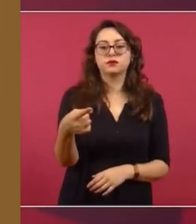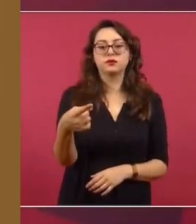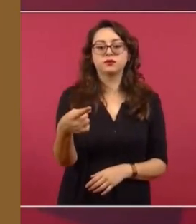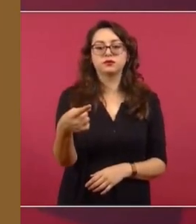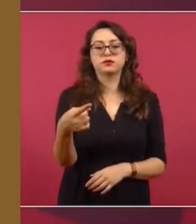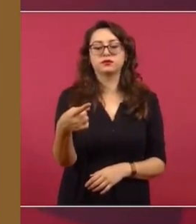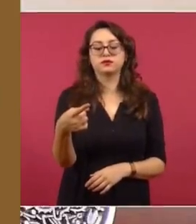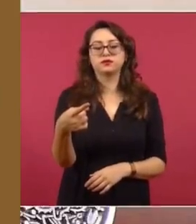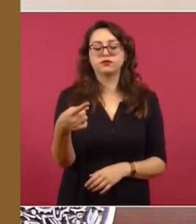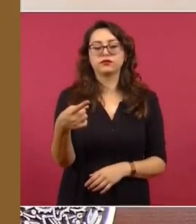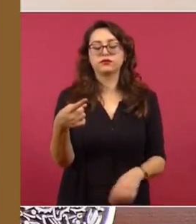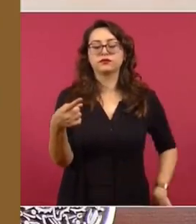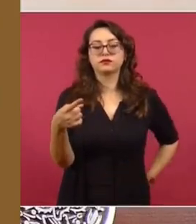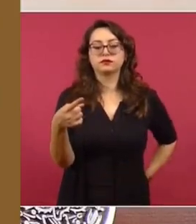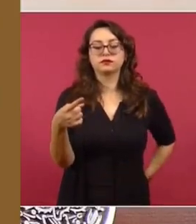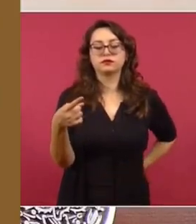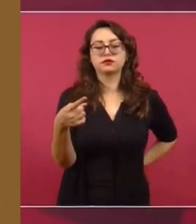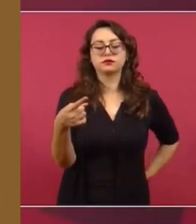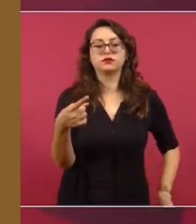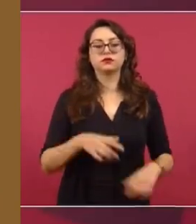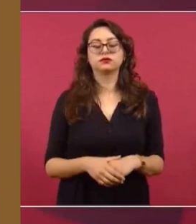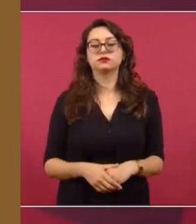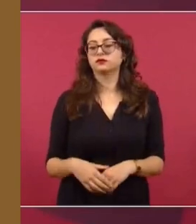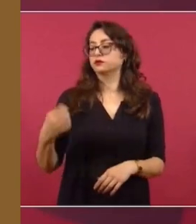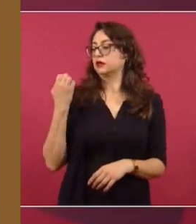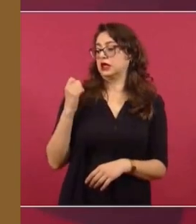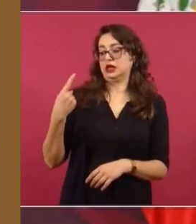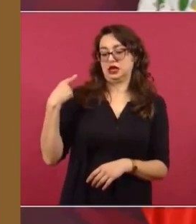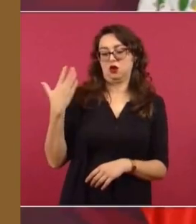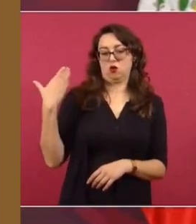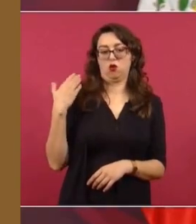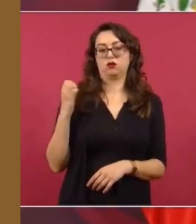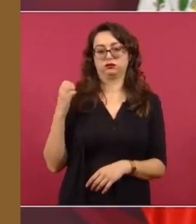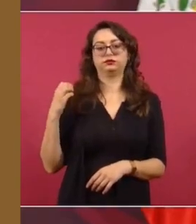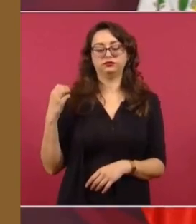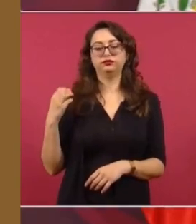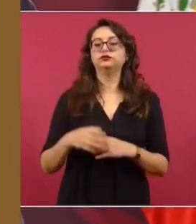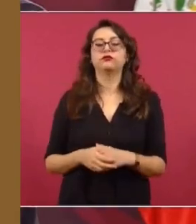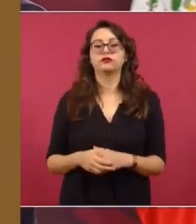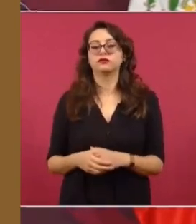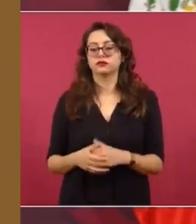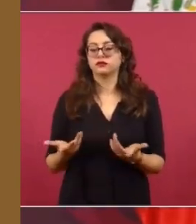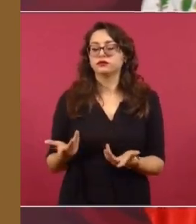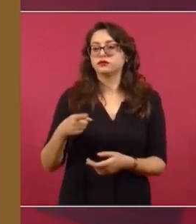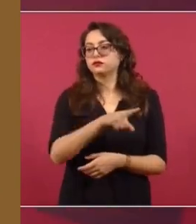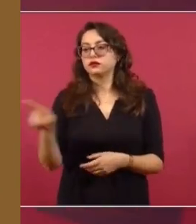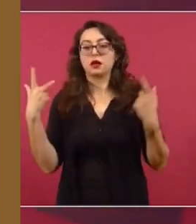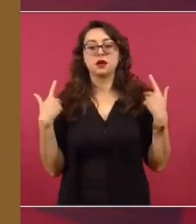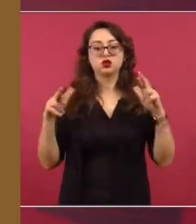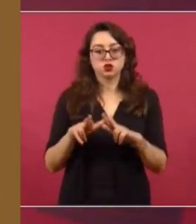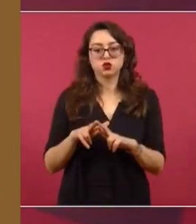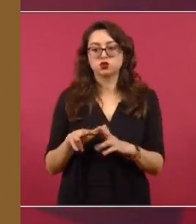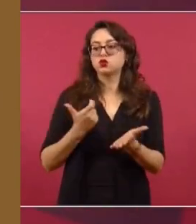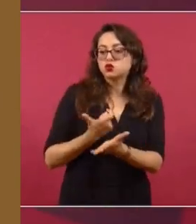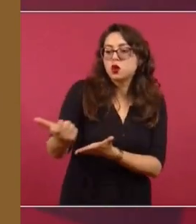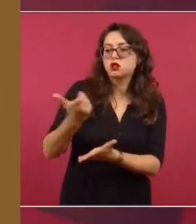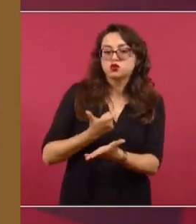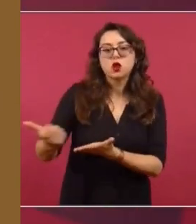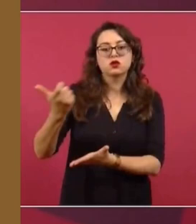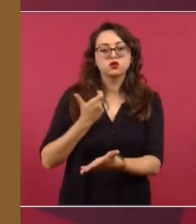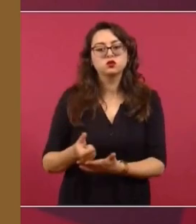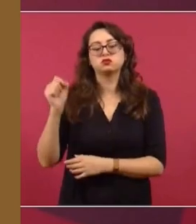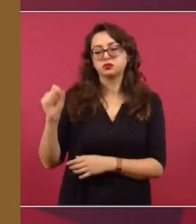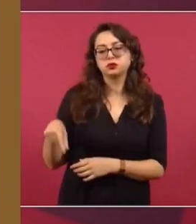retroactiva, es decir, desde enero pasado, aplicará un aumento al sueldo de maestras y